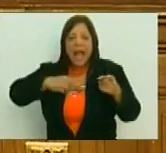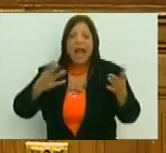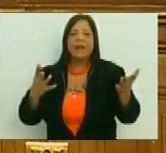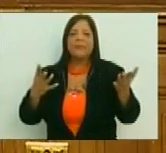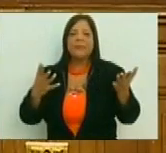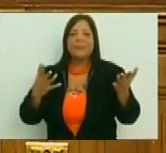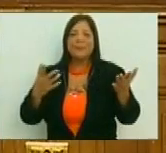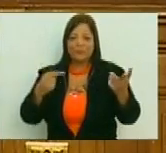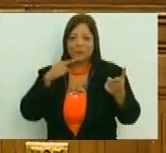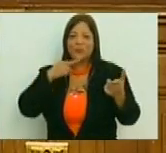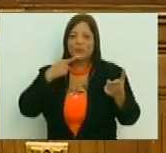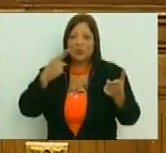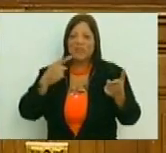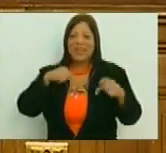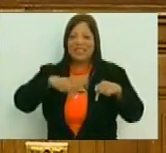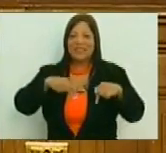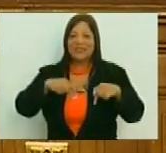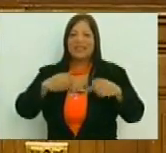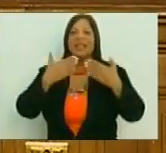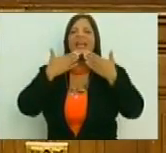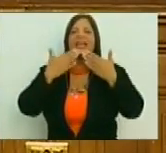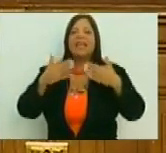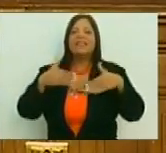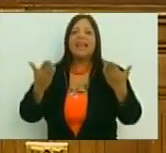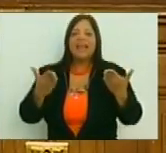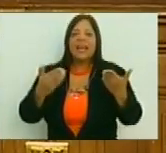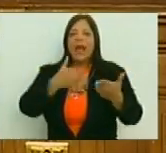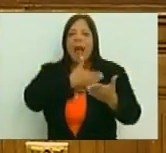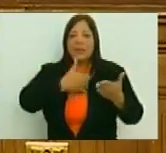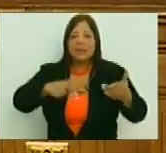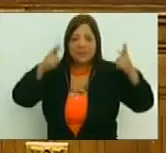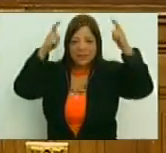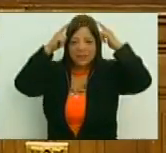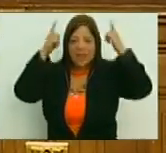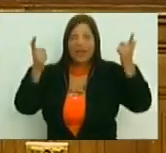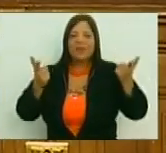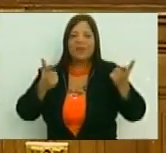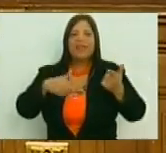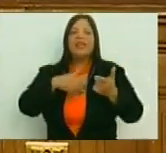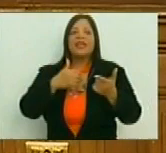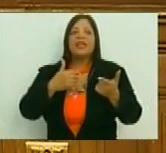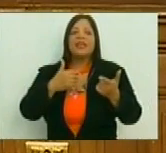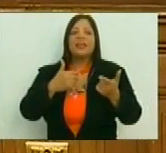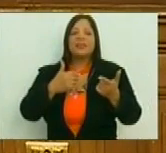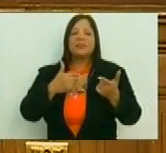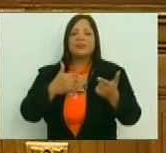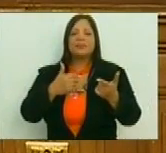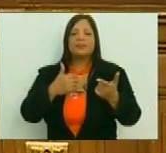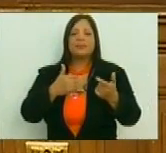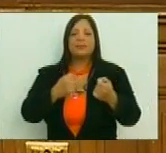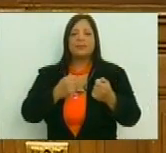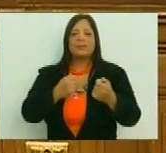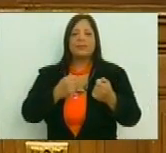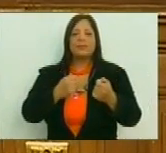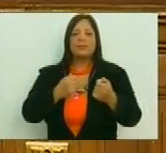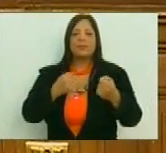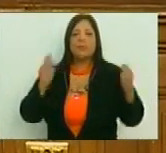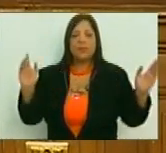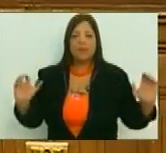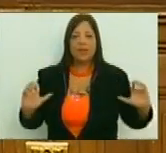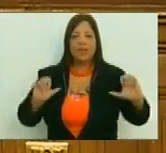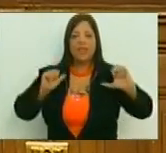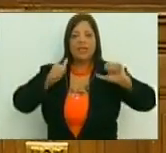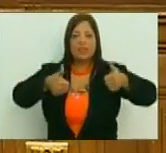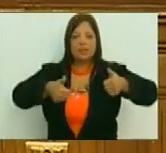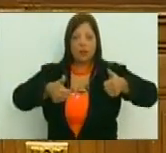como se ha dicho aquí, gracias al presidente Chávez, que ha iniciado en su